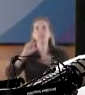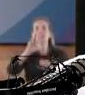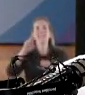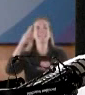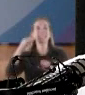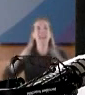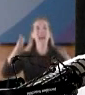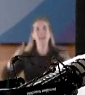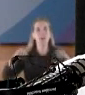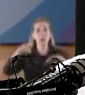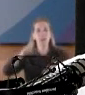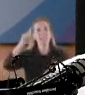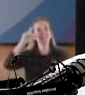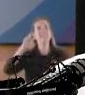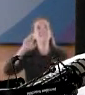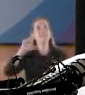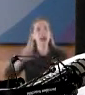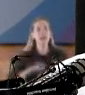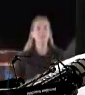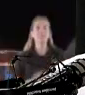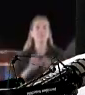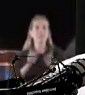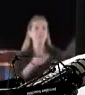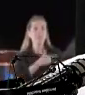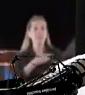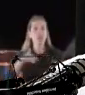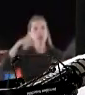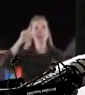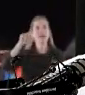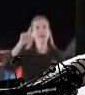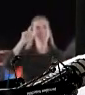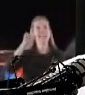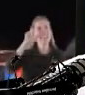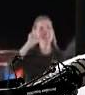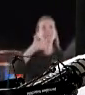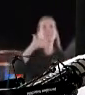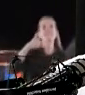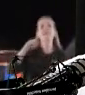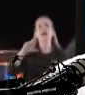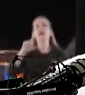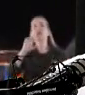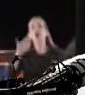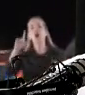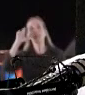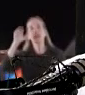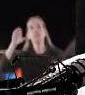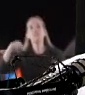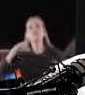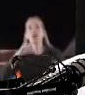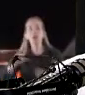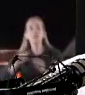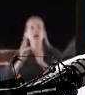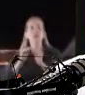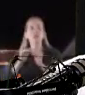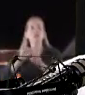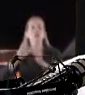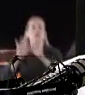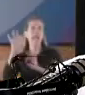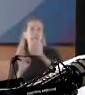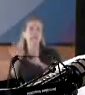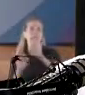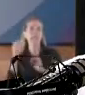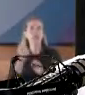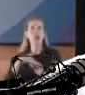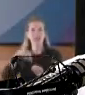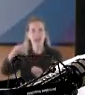hasta objetivos como alcanzar el hambre cero en el planeta. Para nadie es un secreto que hoy en el mundo más de 2.000